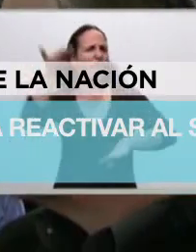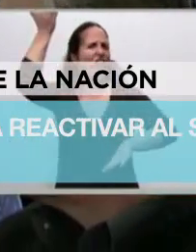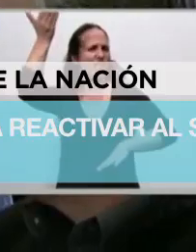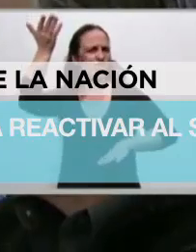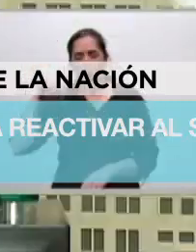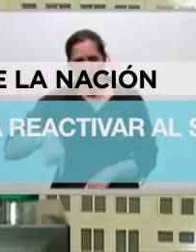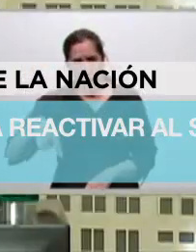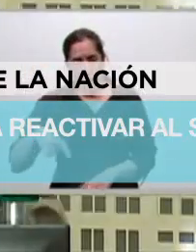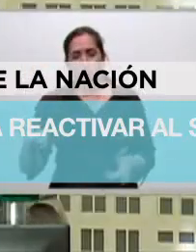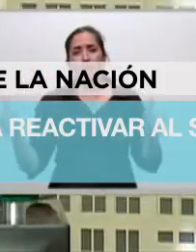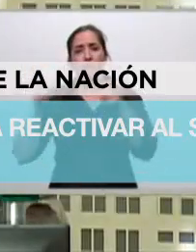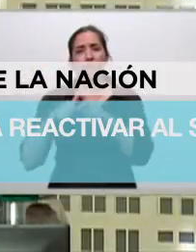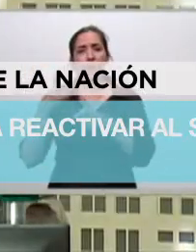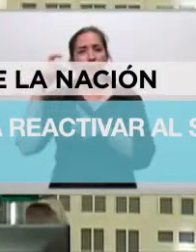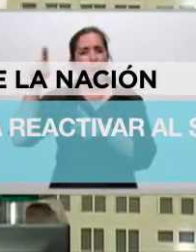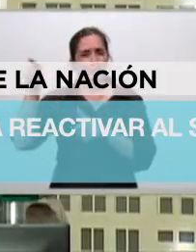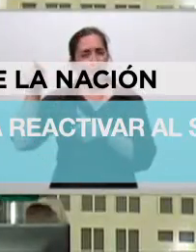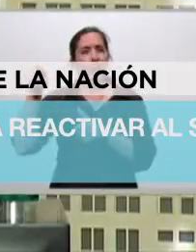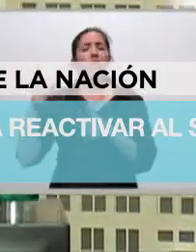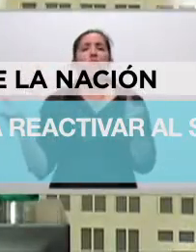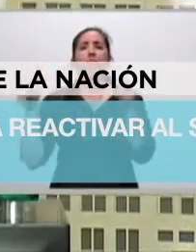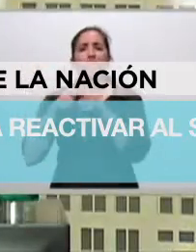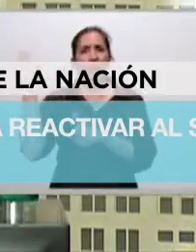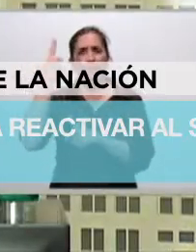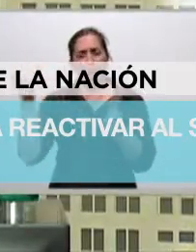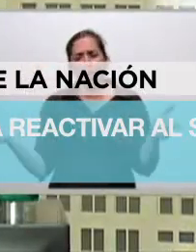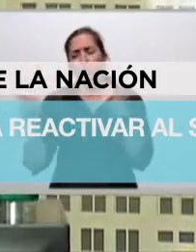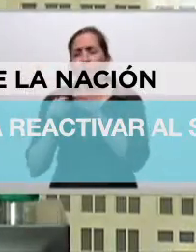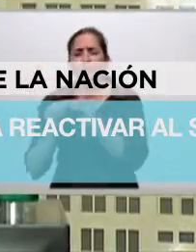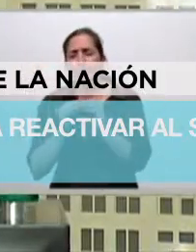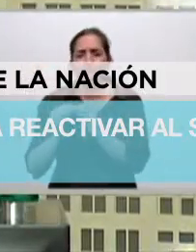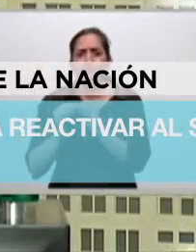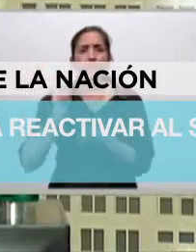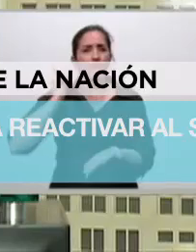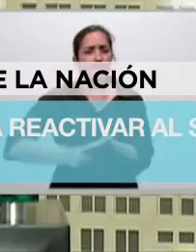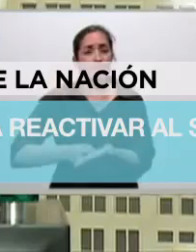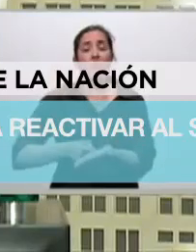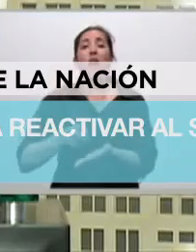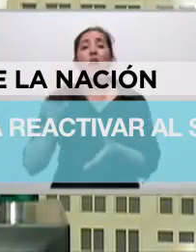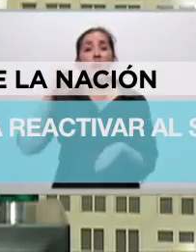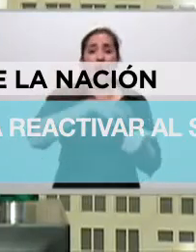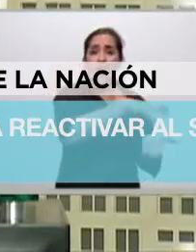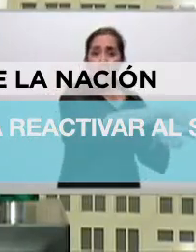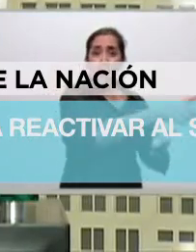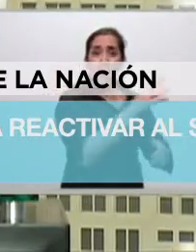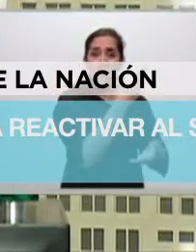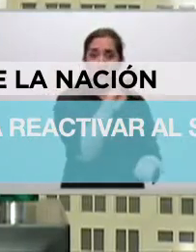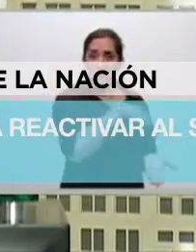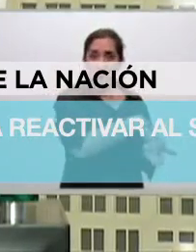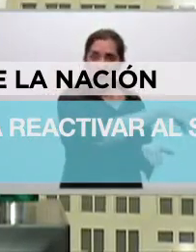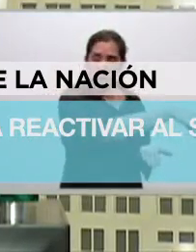el Banco Central, en reunión de directorio, determinó que a partir de la fecha de entidades financieras pueden cobrar